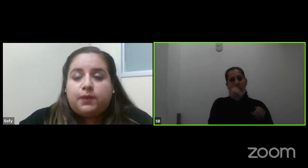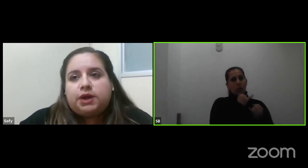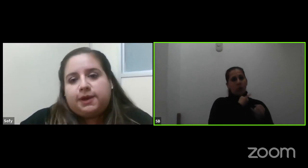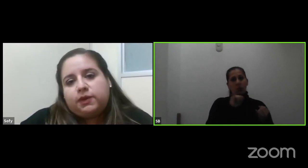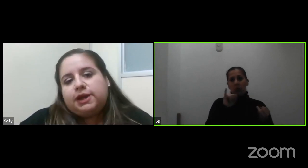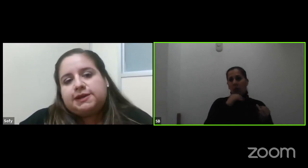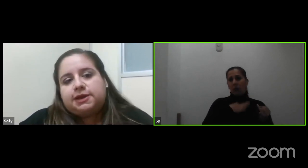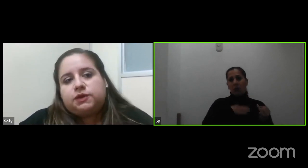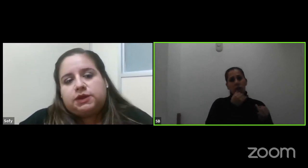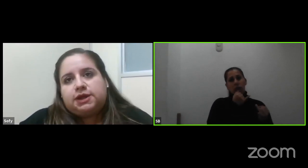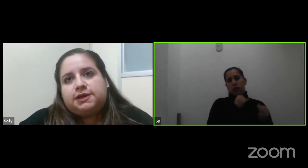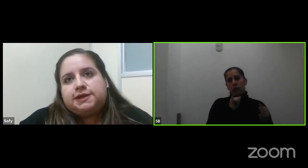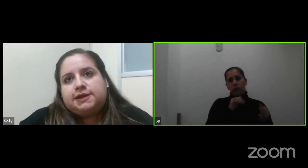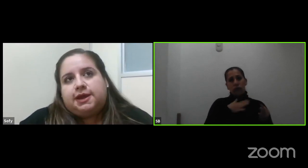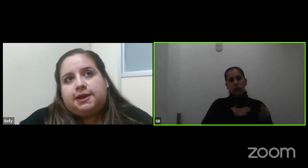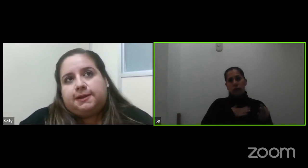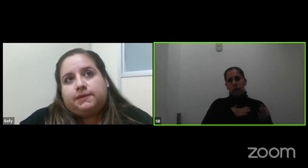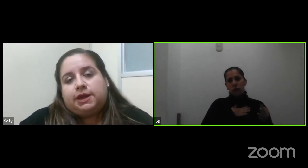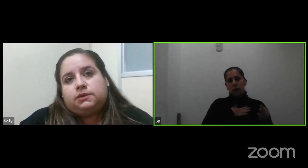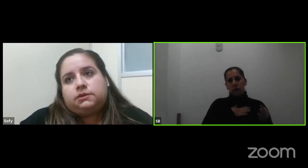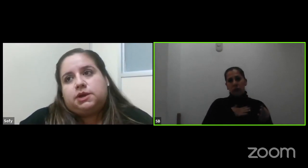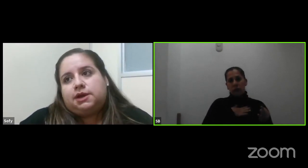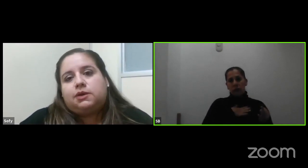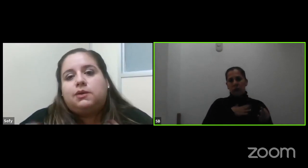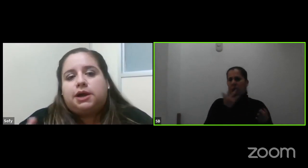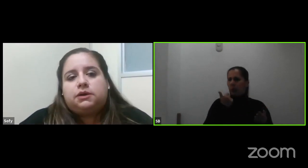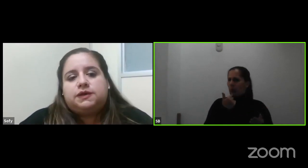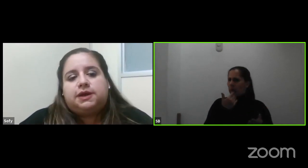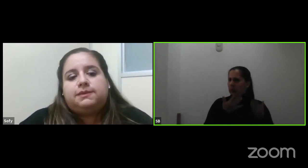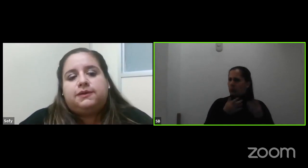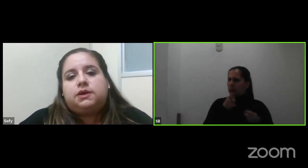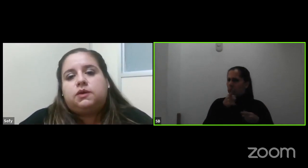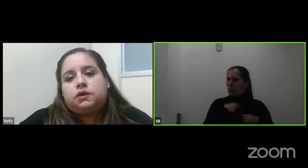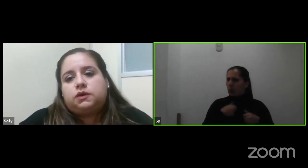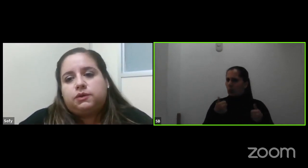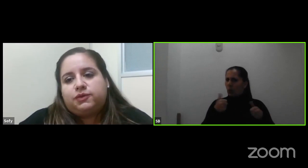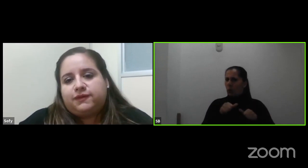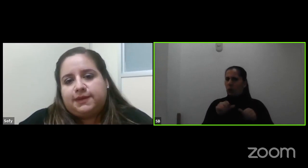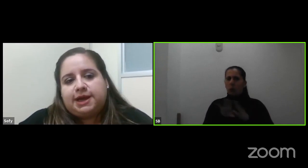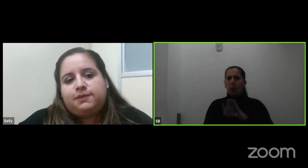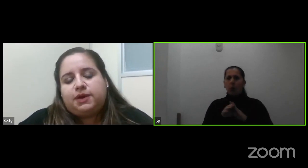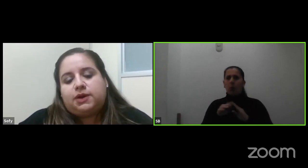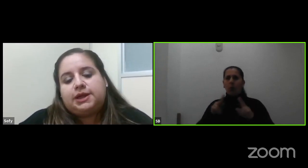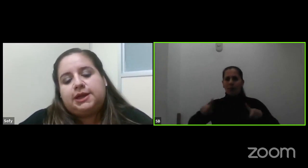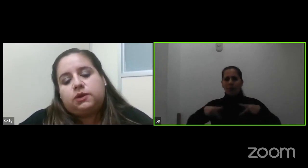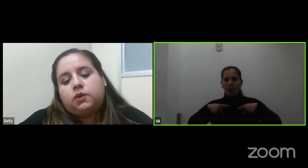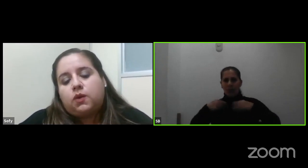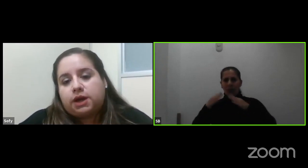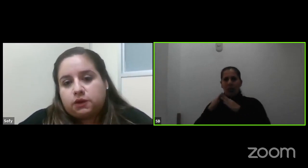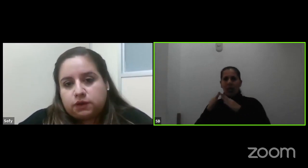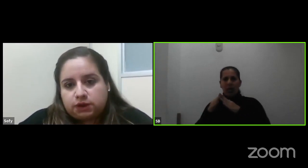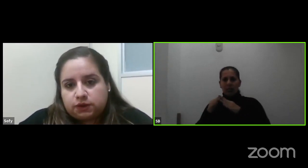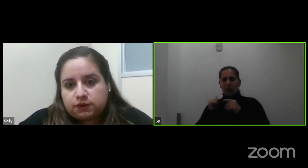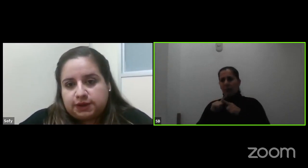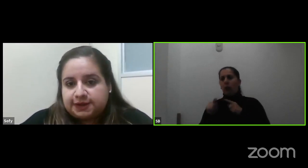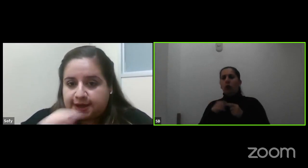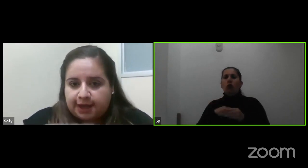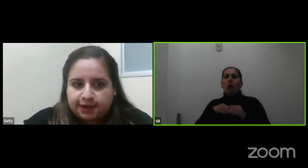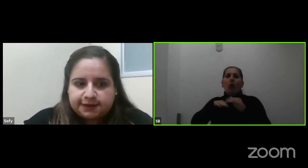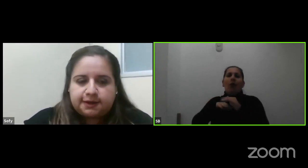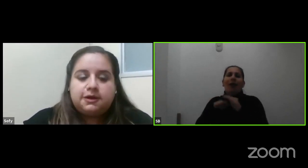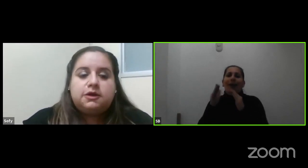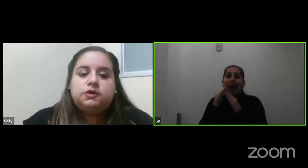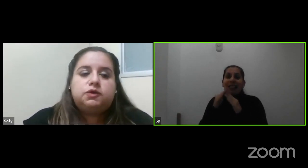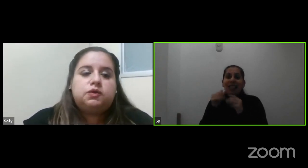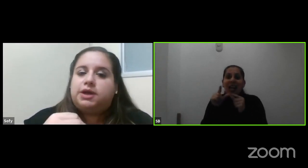porque podría ser que ustedes en un acuerdo estén viviendo con otro grupo familiar pero alquilan un cuarto dentro de esa